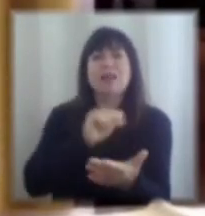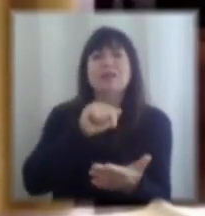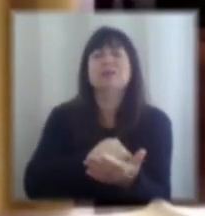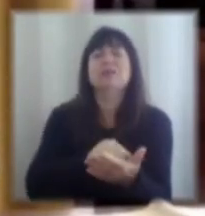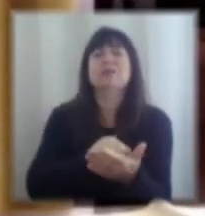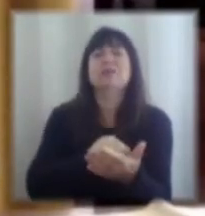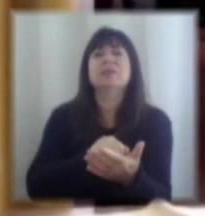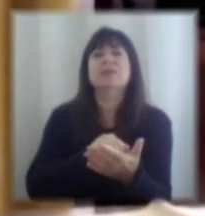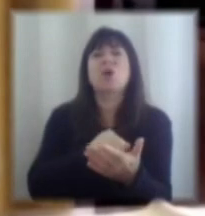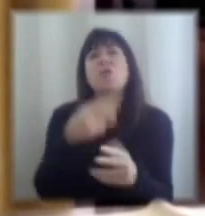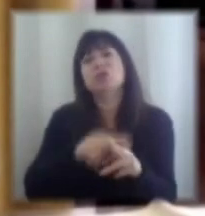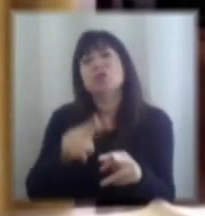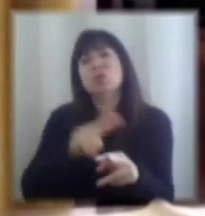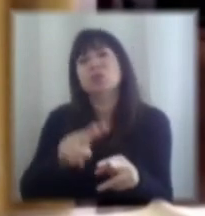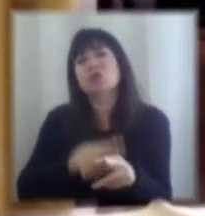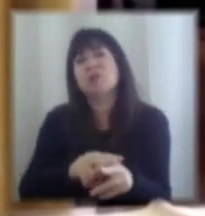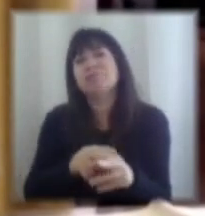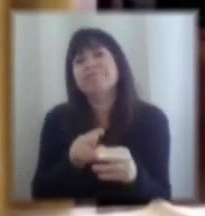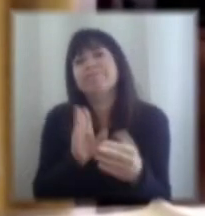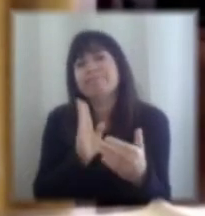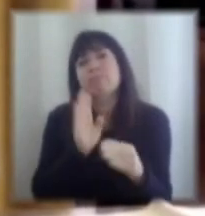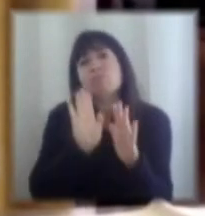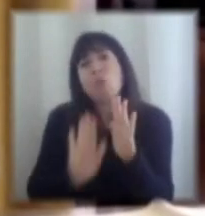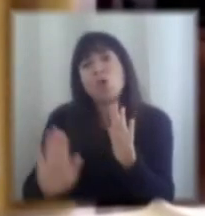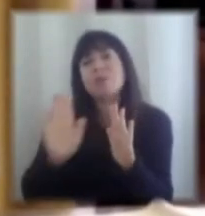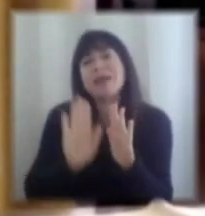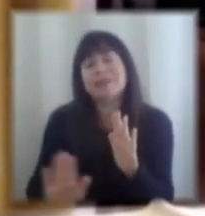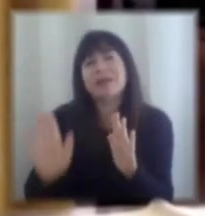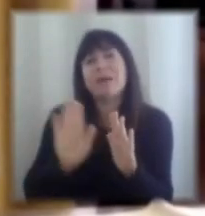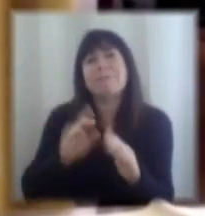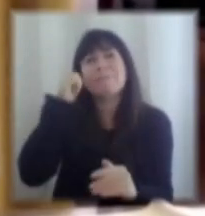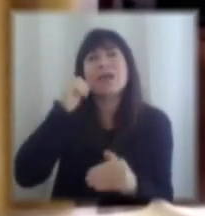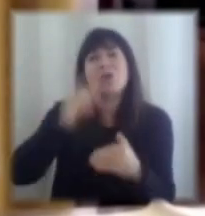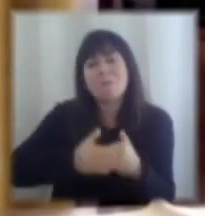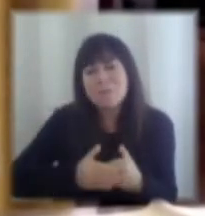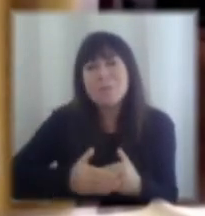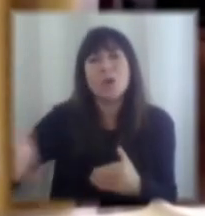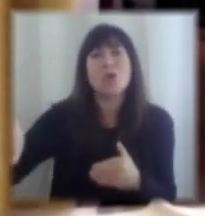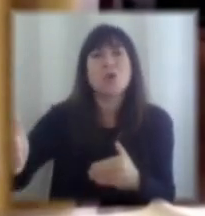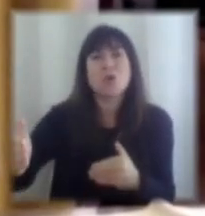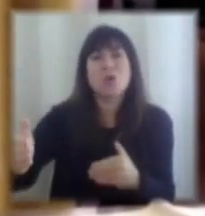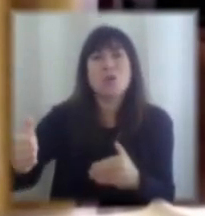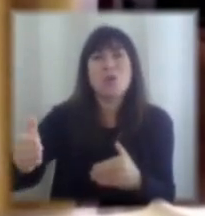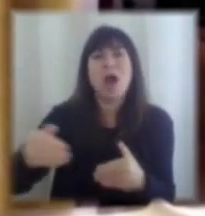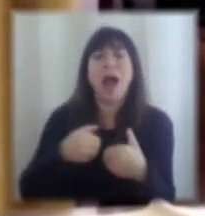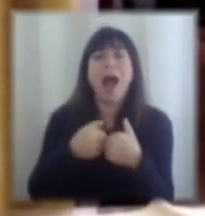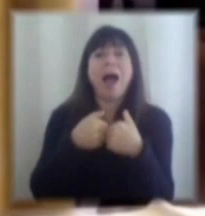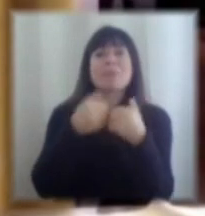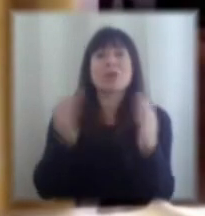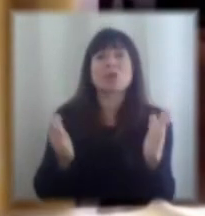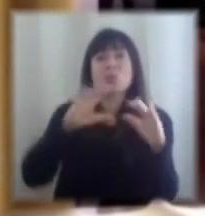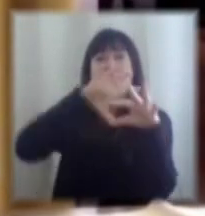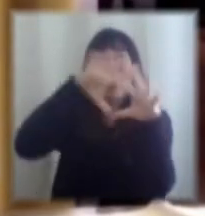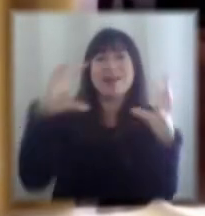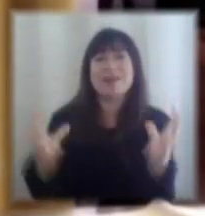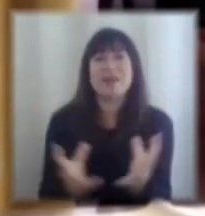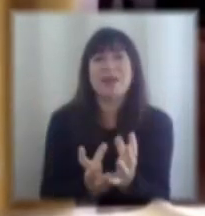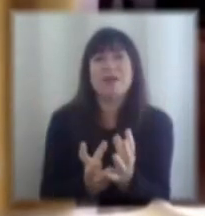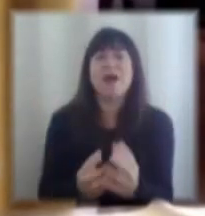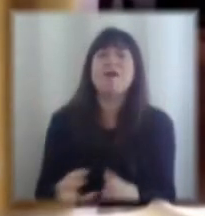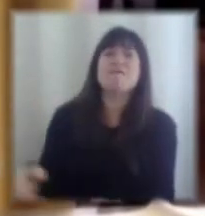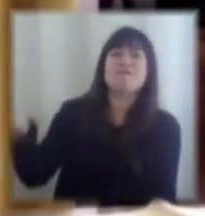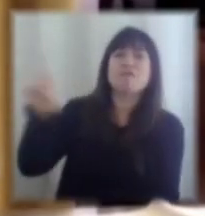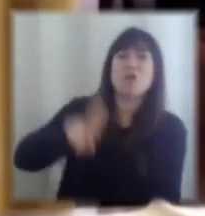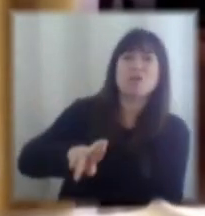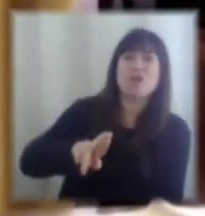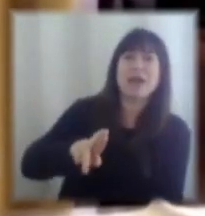comillas transitoria, pero fue una solución que en verdad se prolongó y la reabertura a nivel mundial, el volver a abrazar nuevamente el